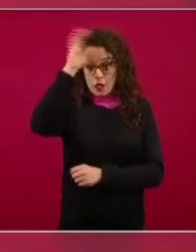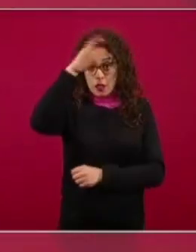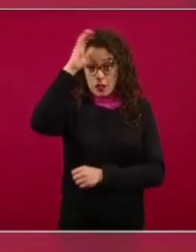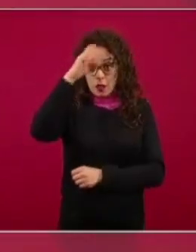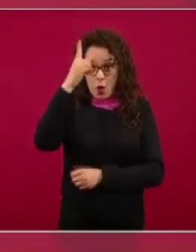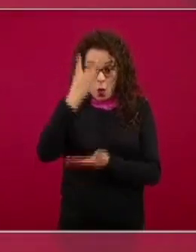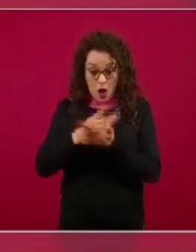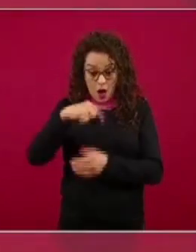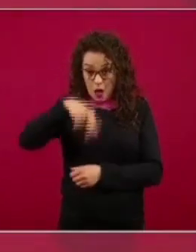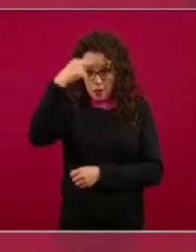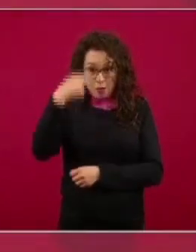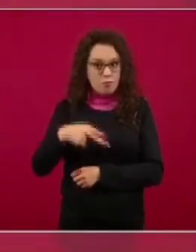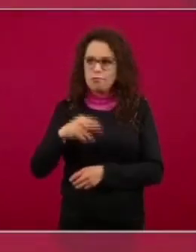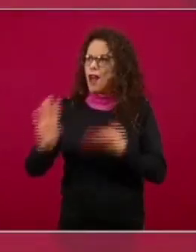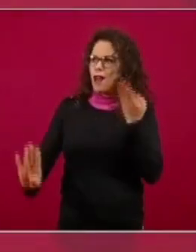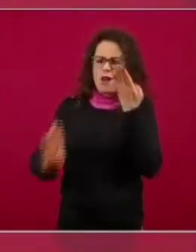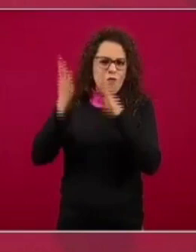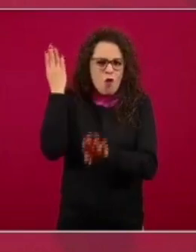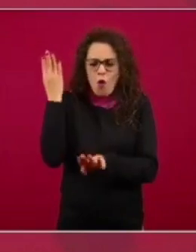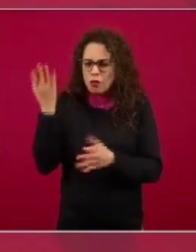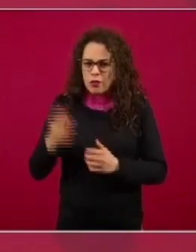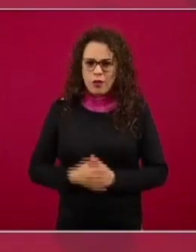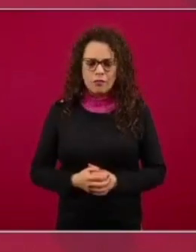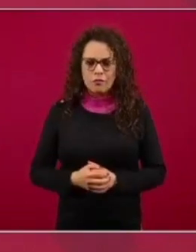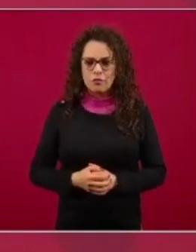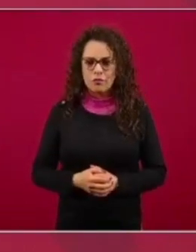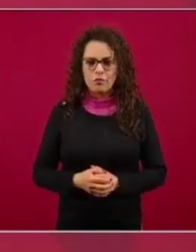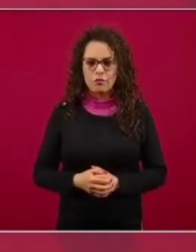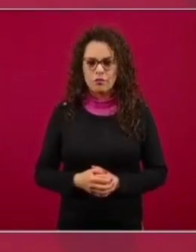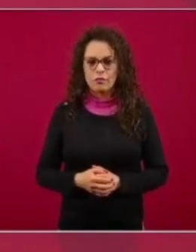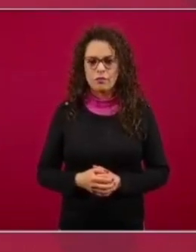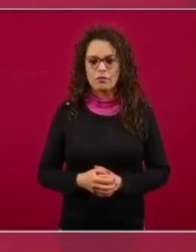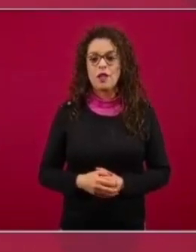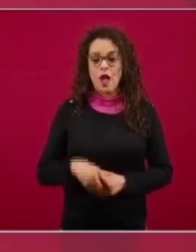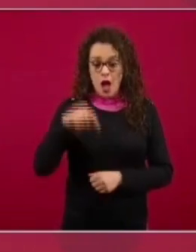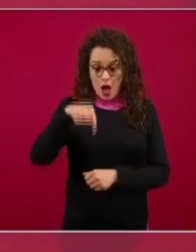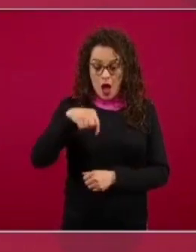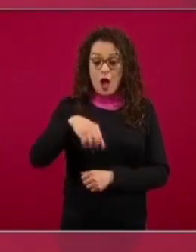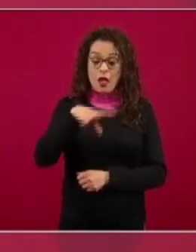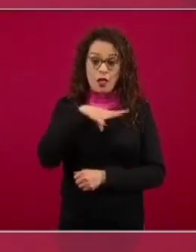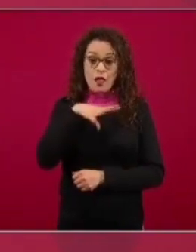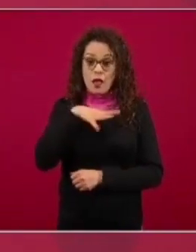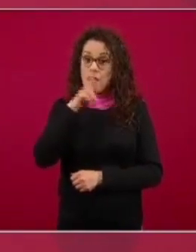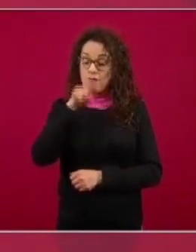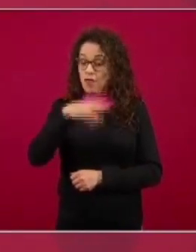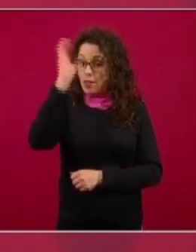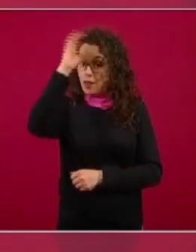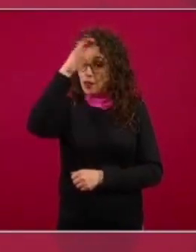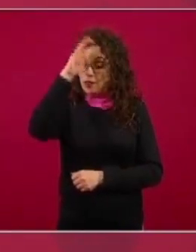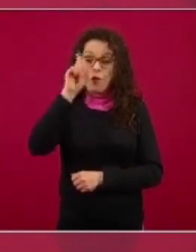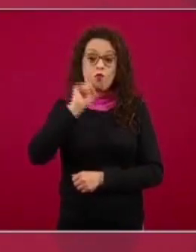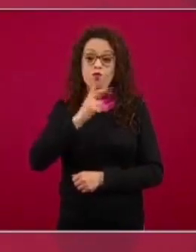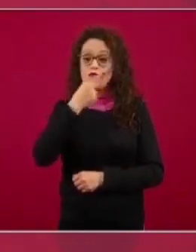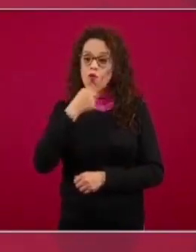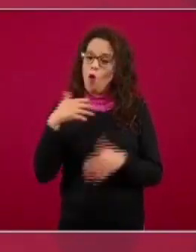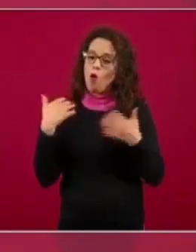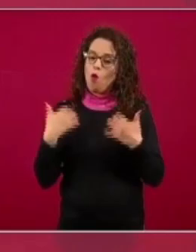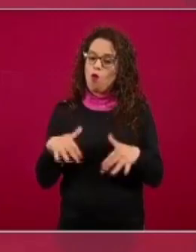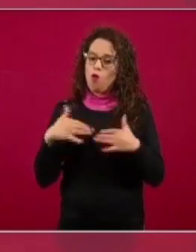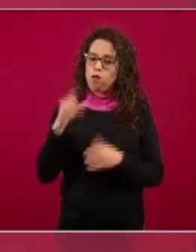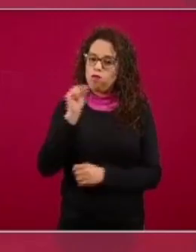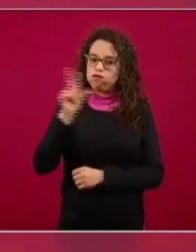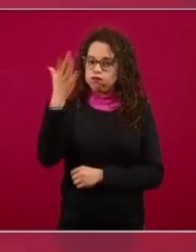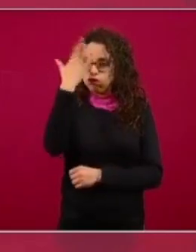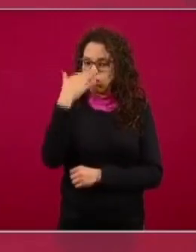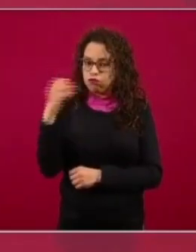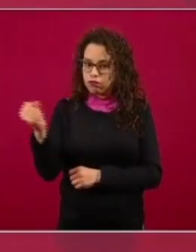entero no solamente en México de manera muy alentadora en México tenemos desde luego científicas y científicos muy competentes entre